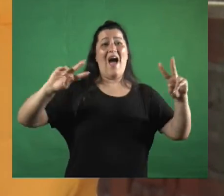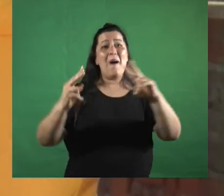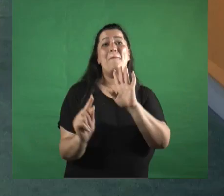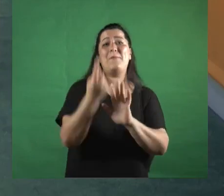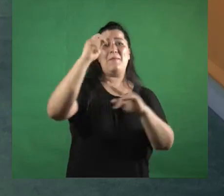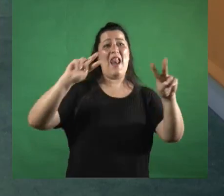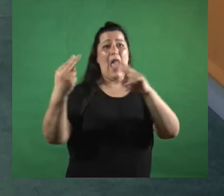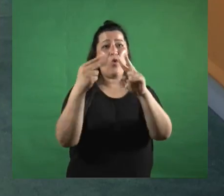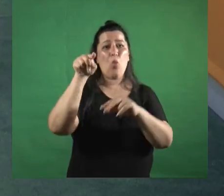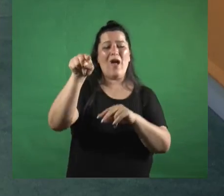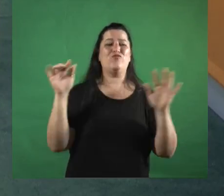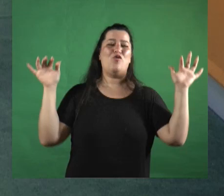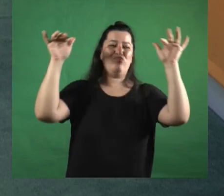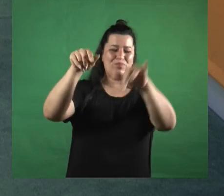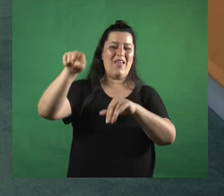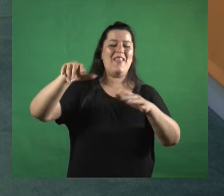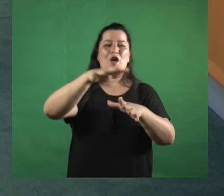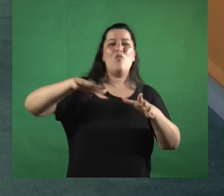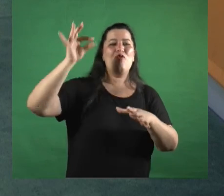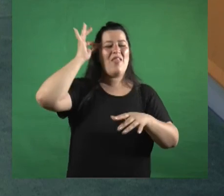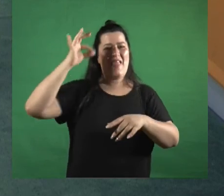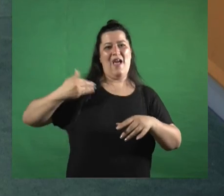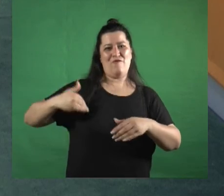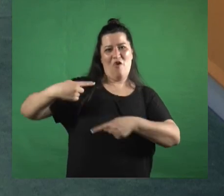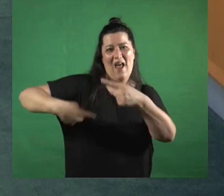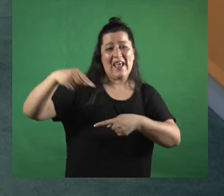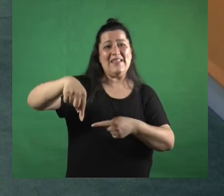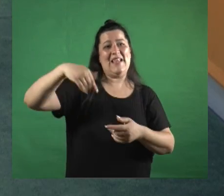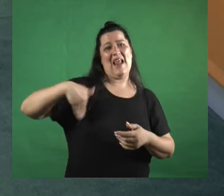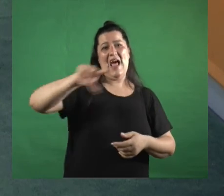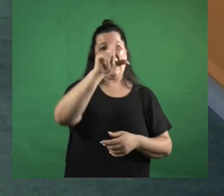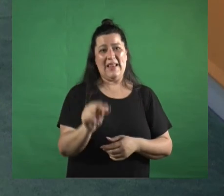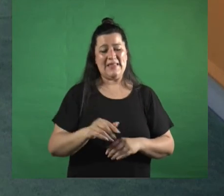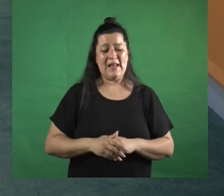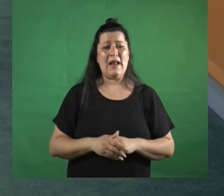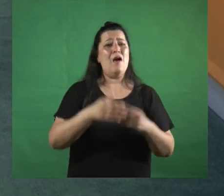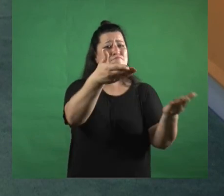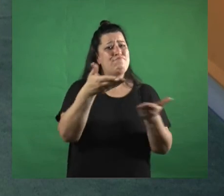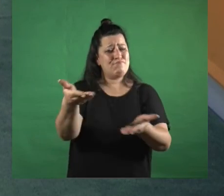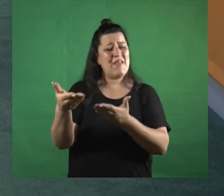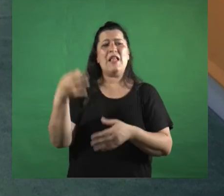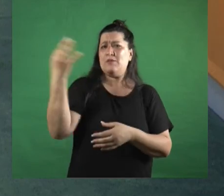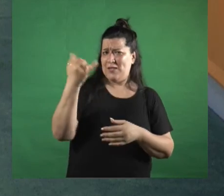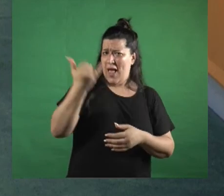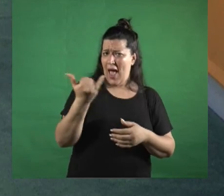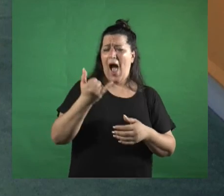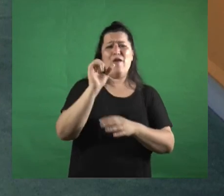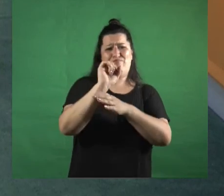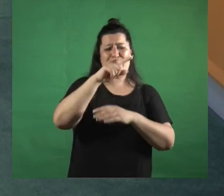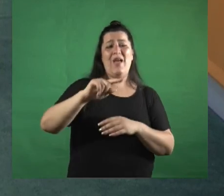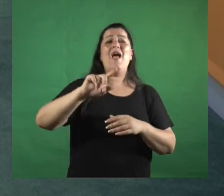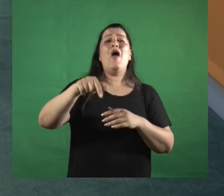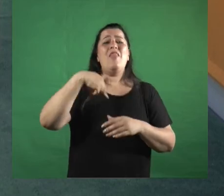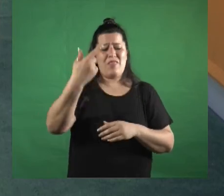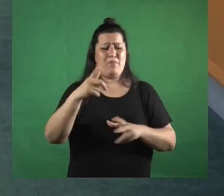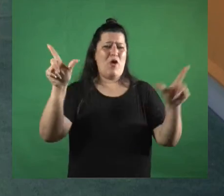encuentro de comunidades afrodescendientes argentinas en la Argentina con invitadas súper especiales a las que seguro les vamos a hacer notas